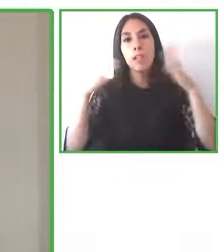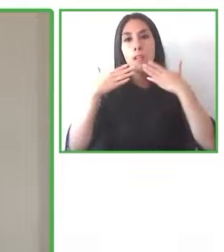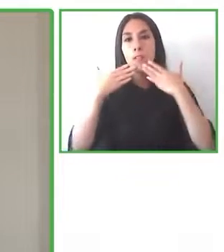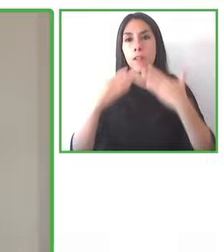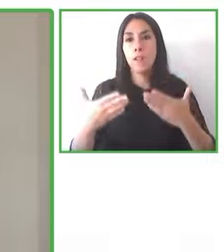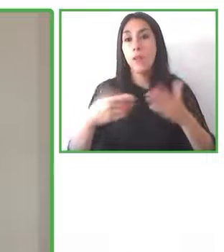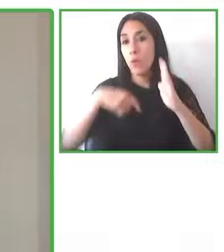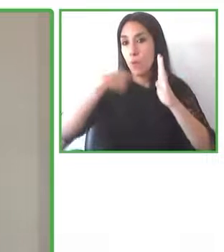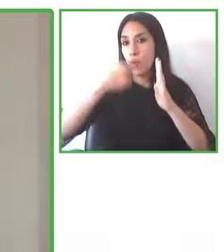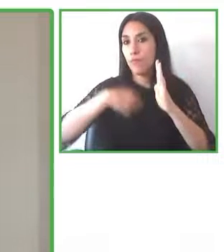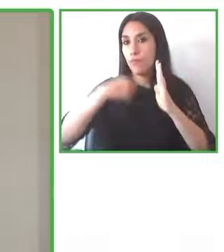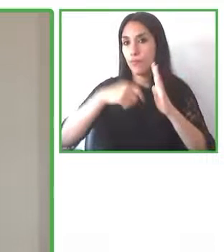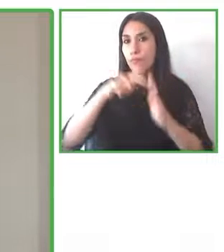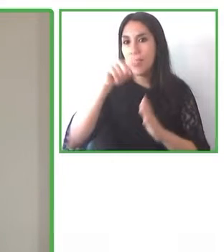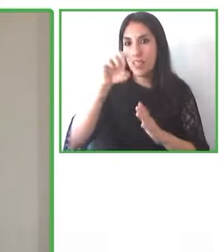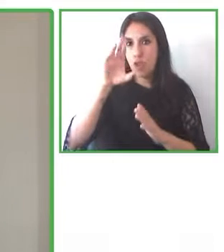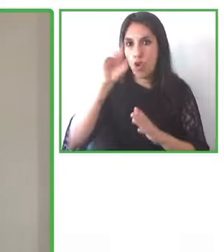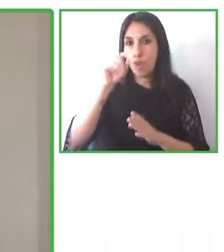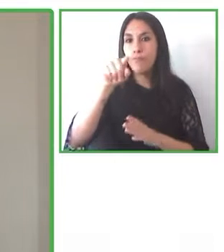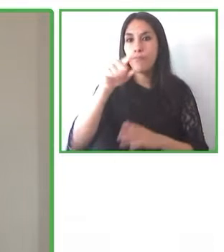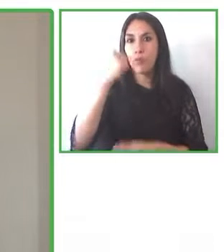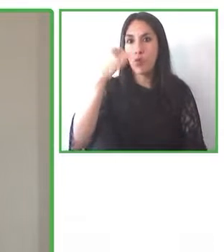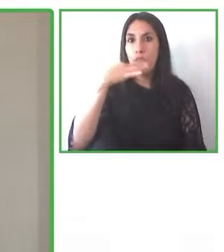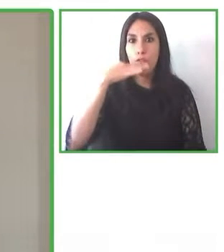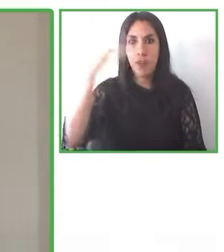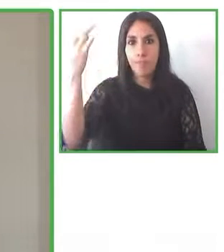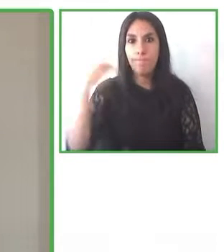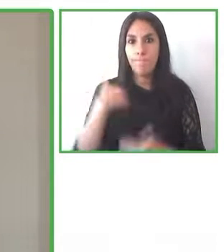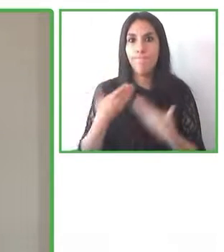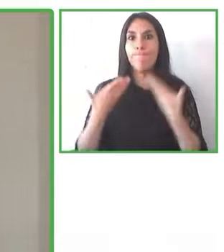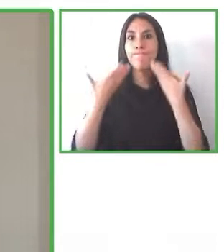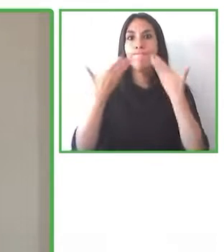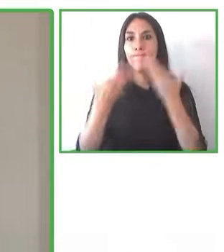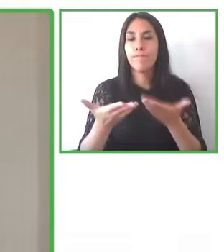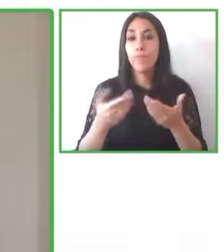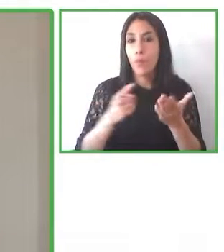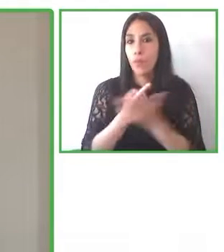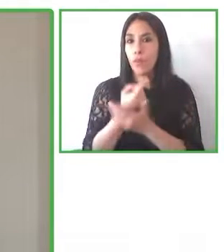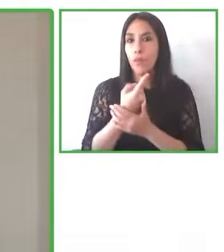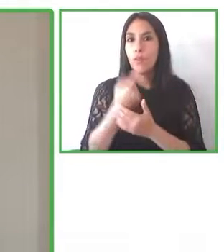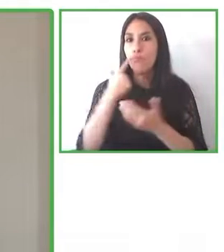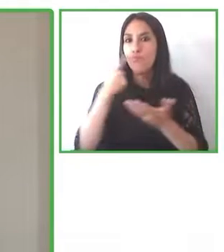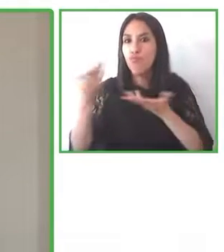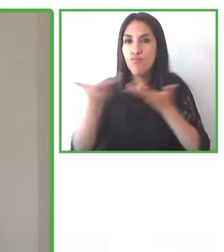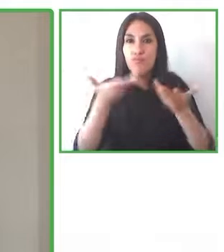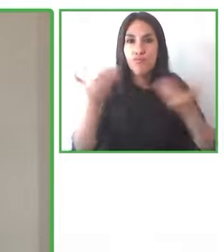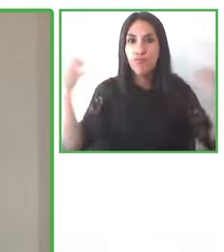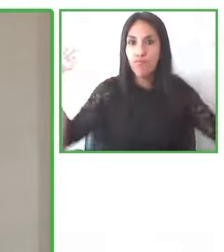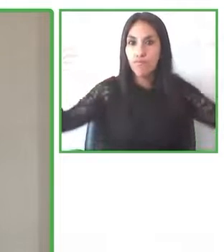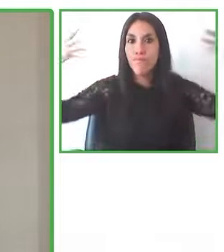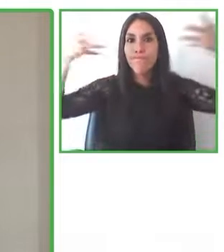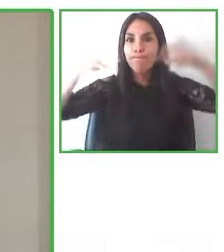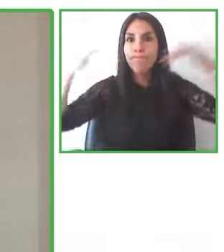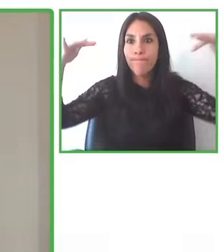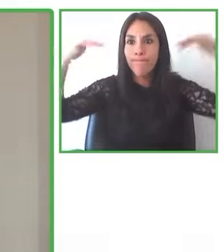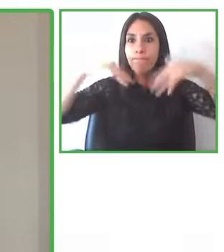participar en este panel bueno pues con compañeras tan expertas en el tema y tan apasionadas como todas las que me